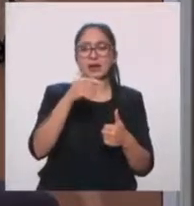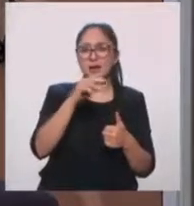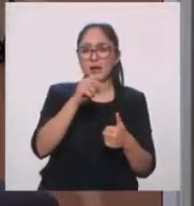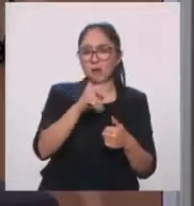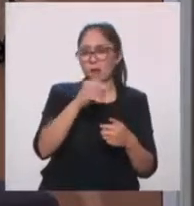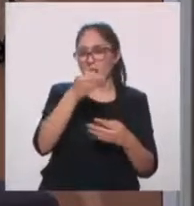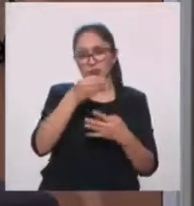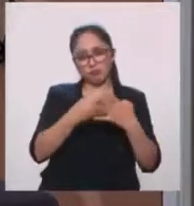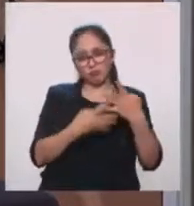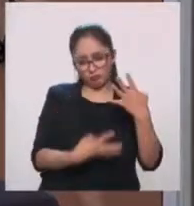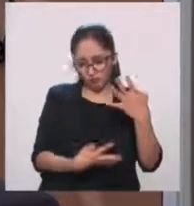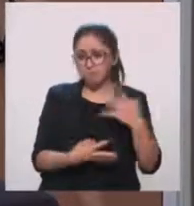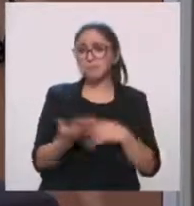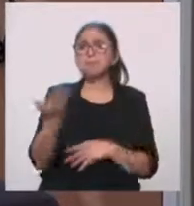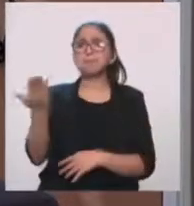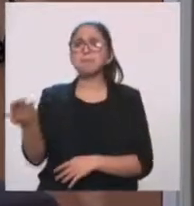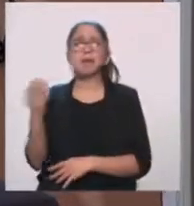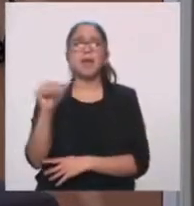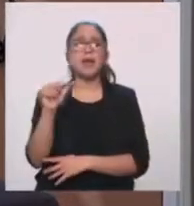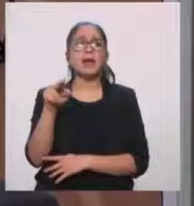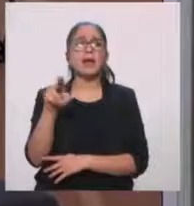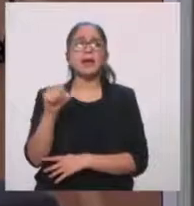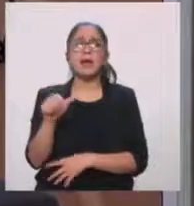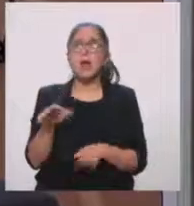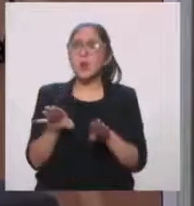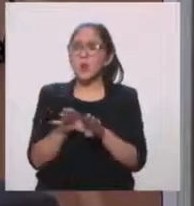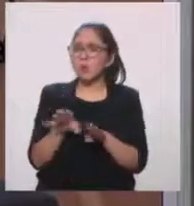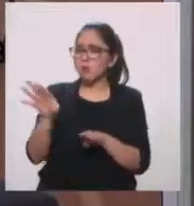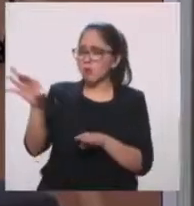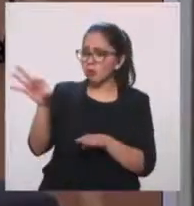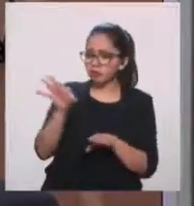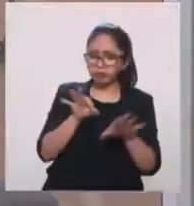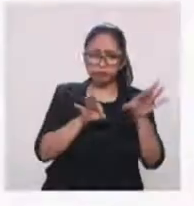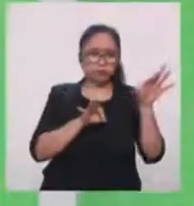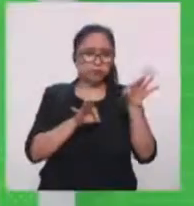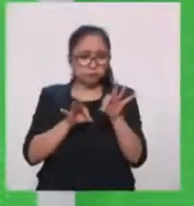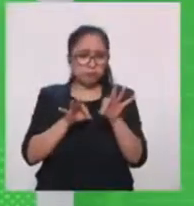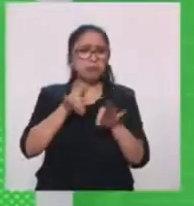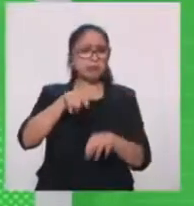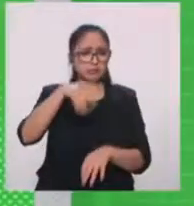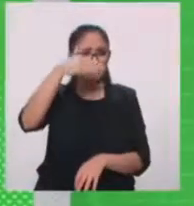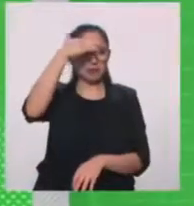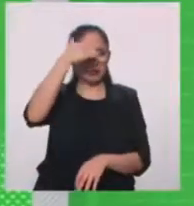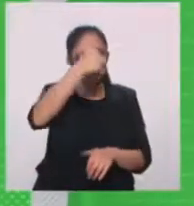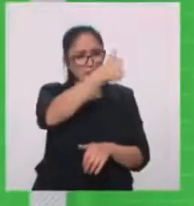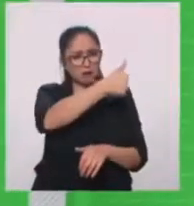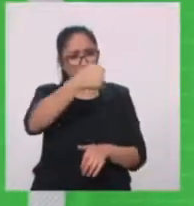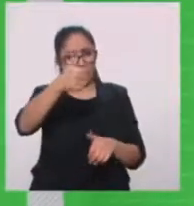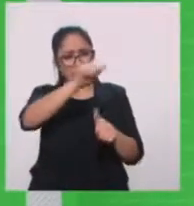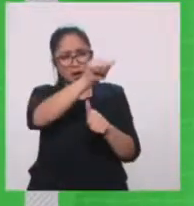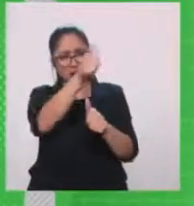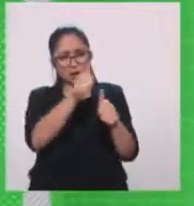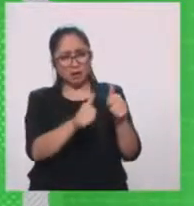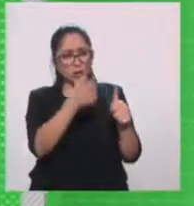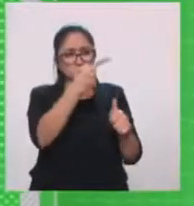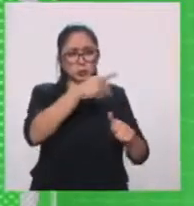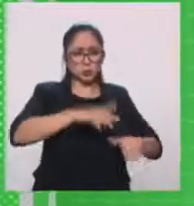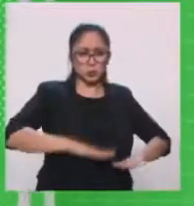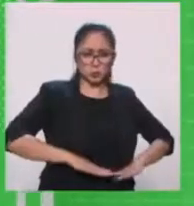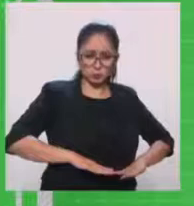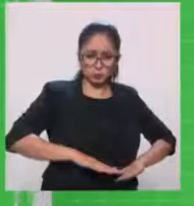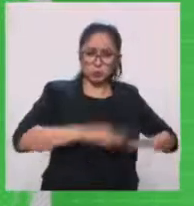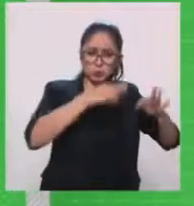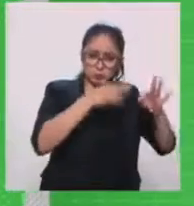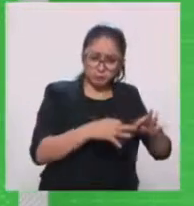preguntar, Anita, ¿cómo fue la selección de estas piezas? Cada artista, pues, tiene lo suyo. ¿Cómo fue que seleccionaron, bueno, esta de este artista?